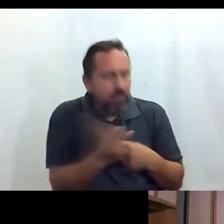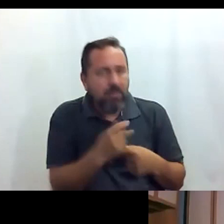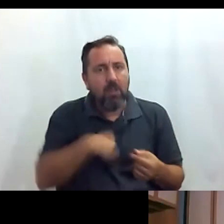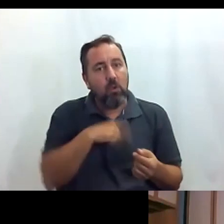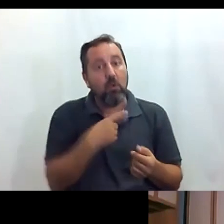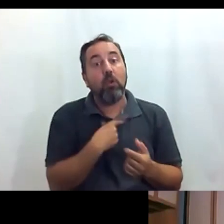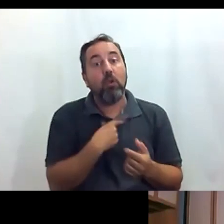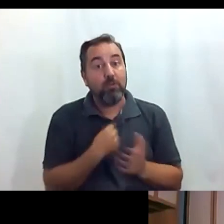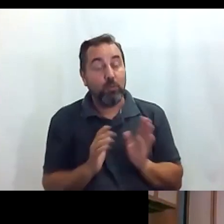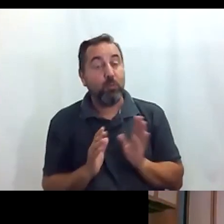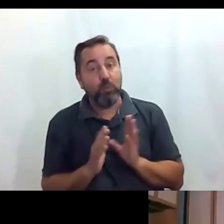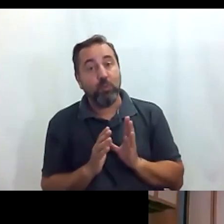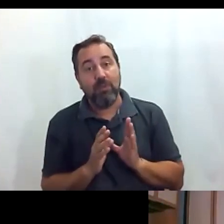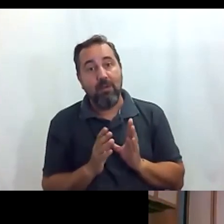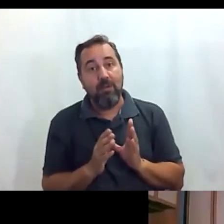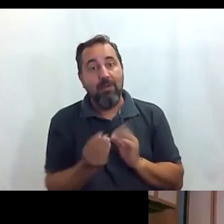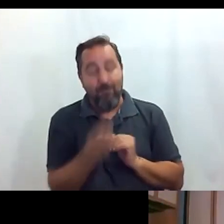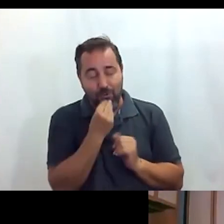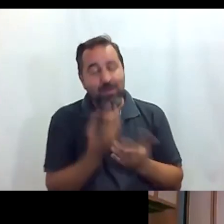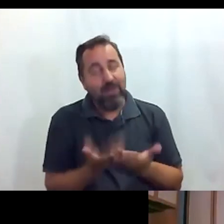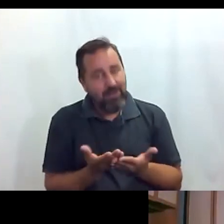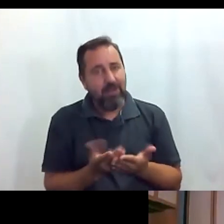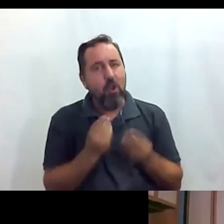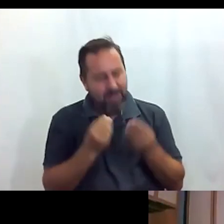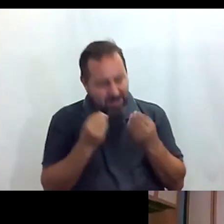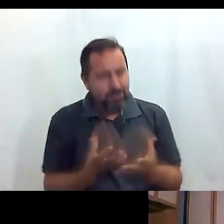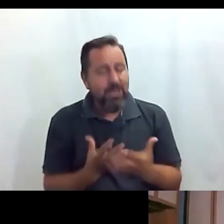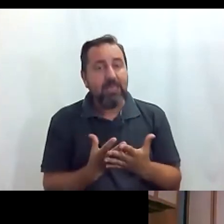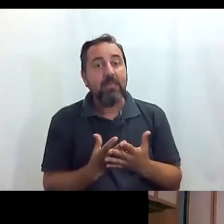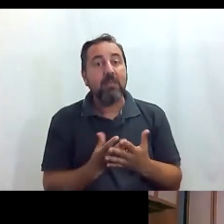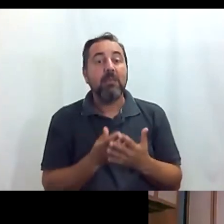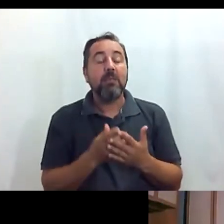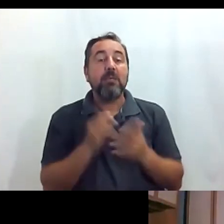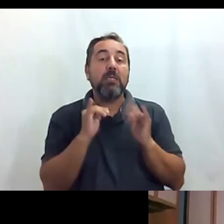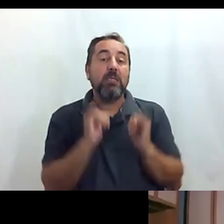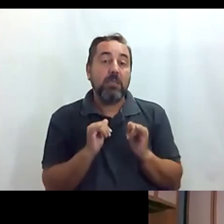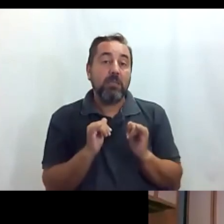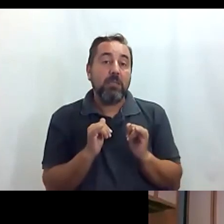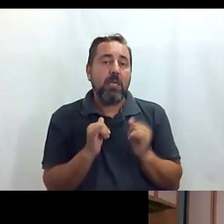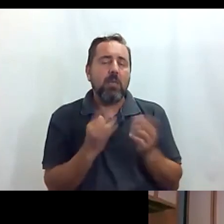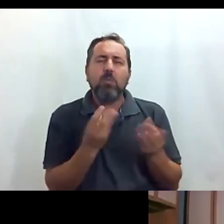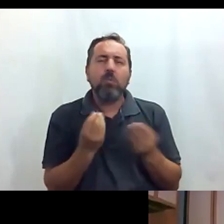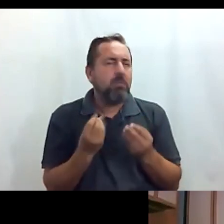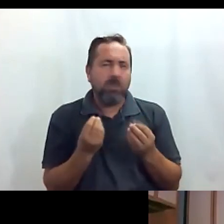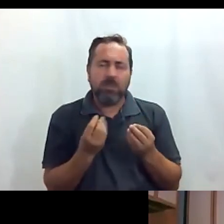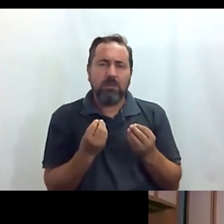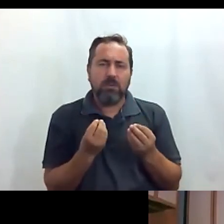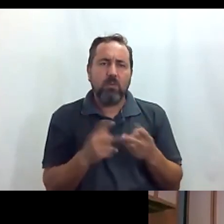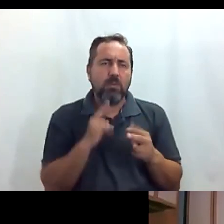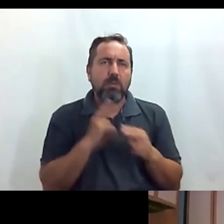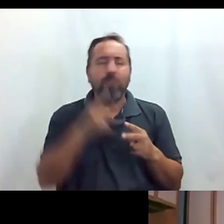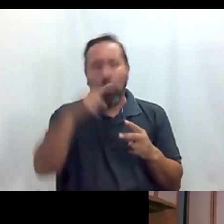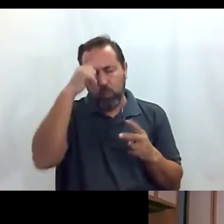a los que nos gusta el comer el buen comer y bueno con muchísima muchísima oferta